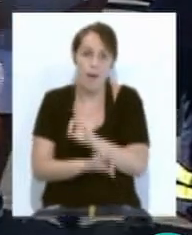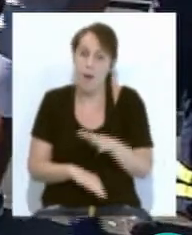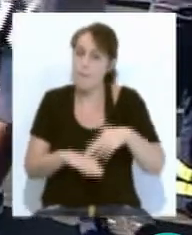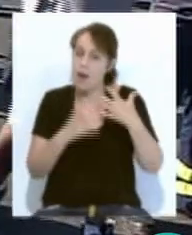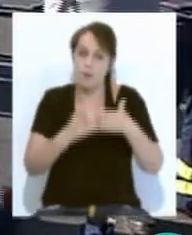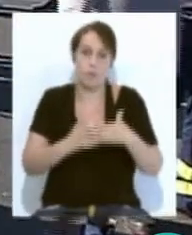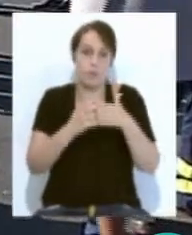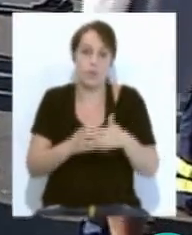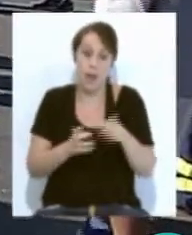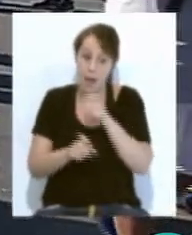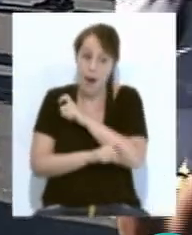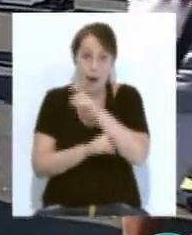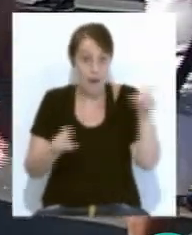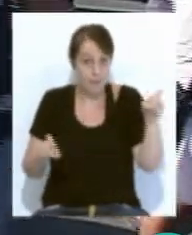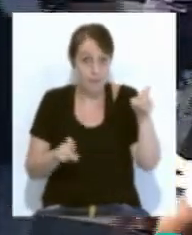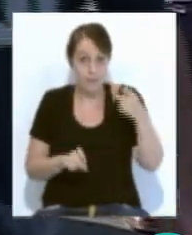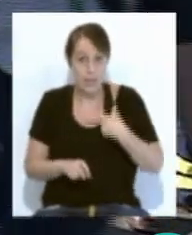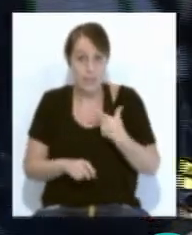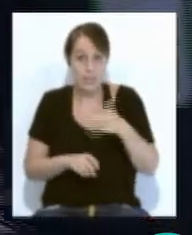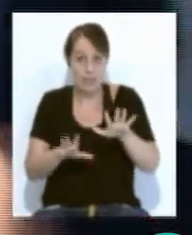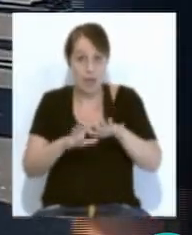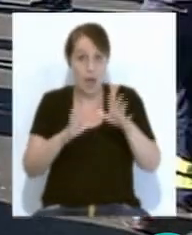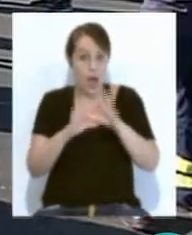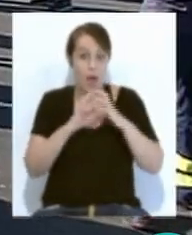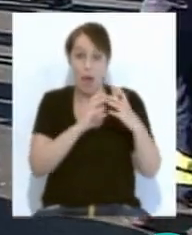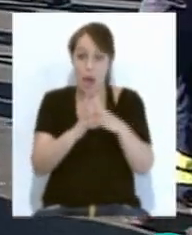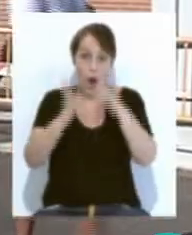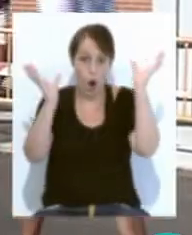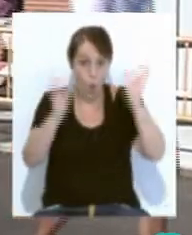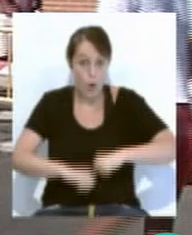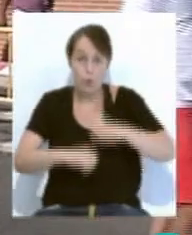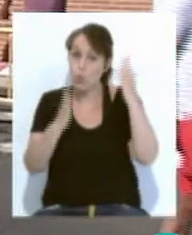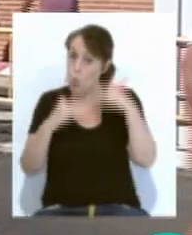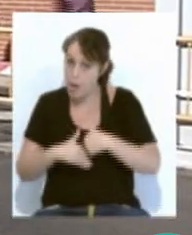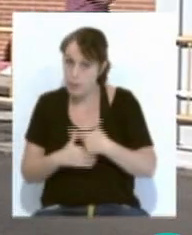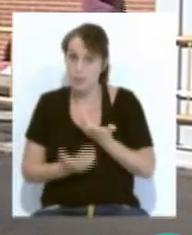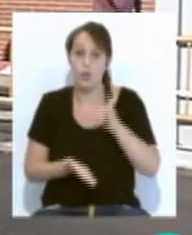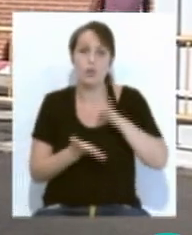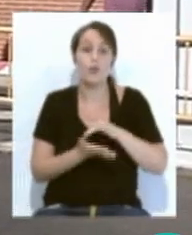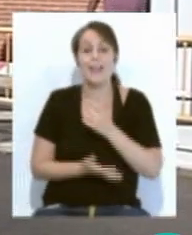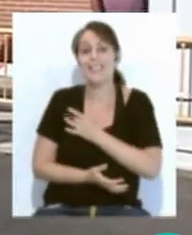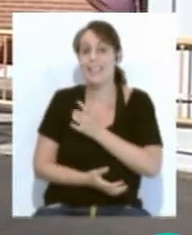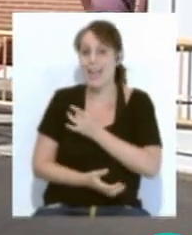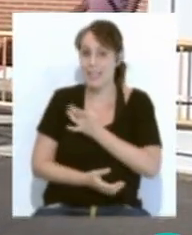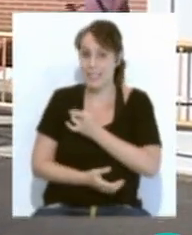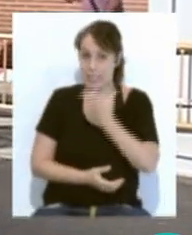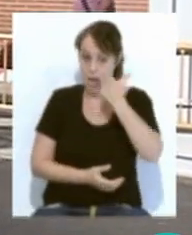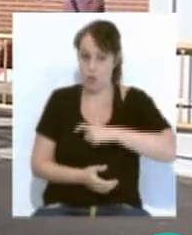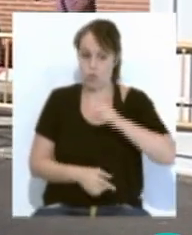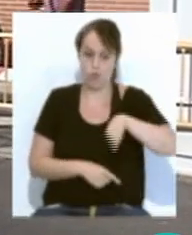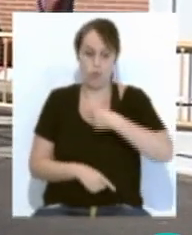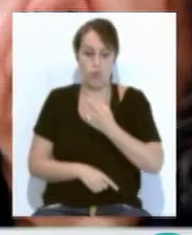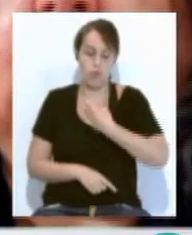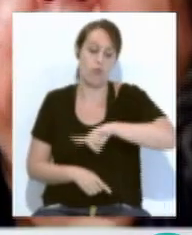industria y alerta que además no son unánimes. Cuando los sindicalistas hacemos algún tipo de acción siempre